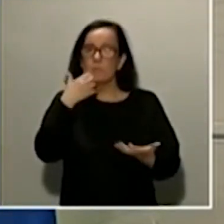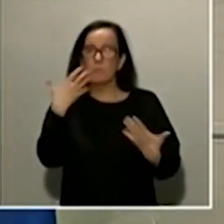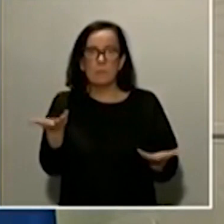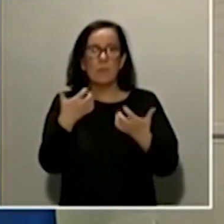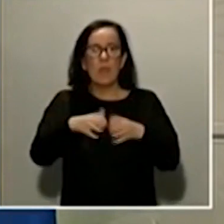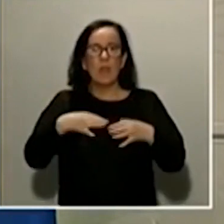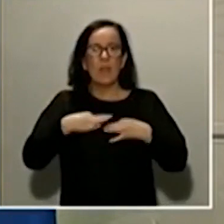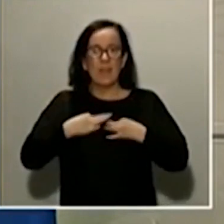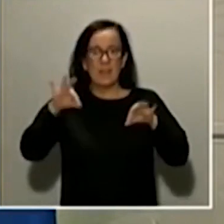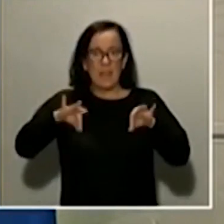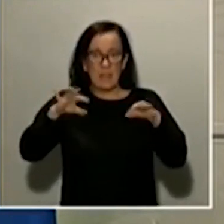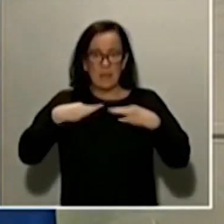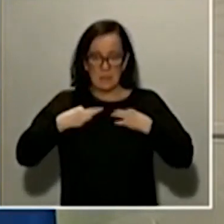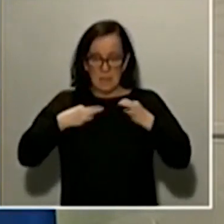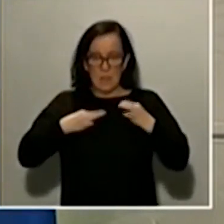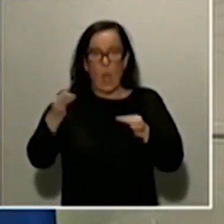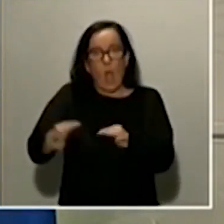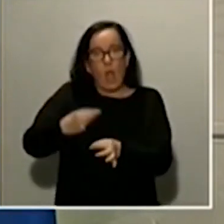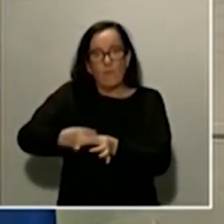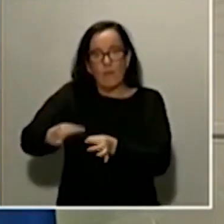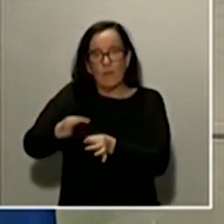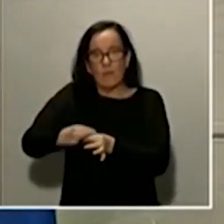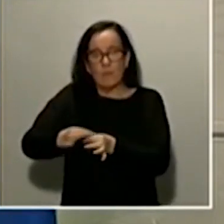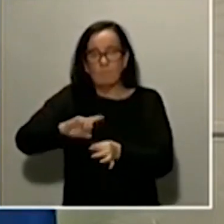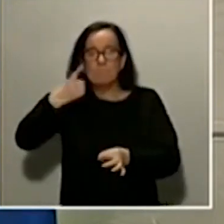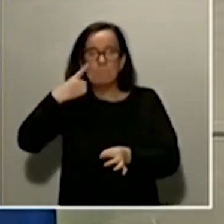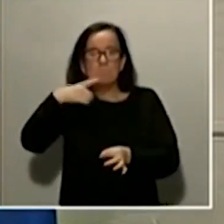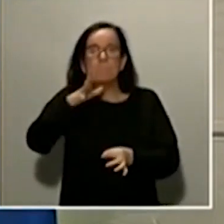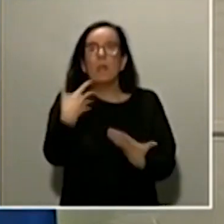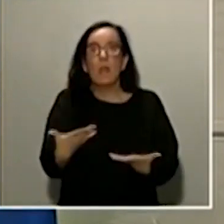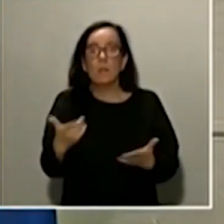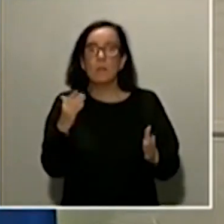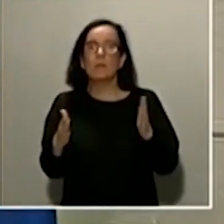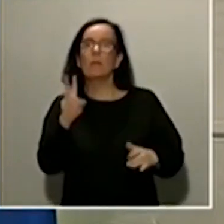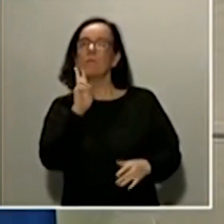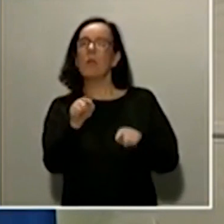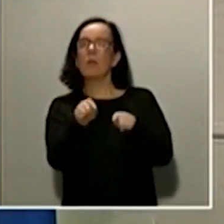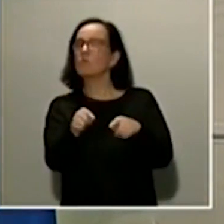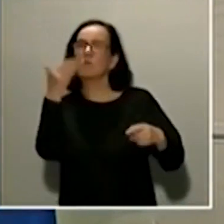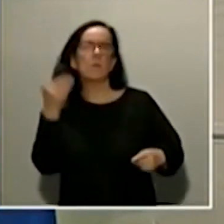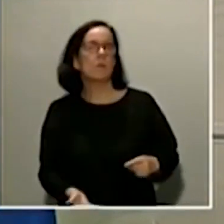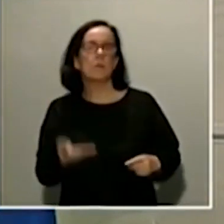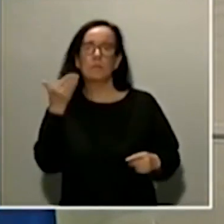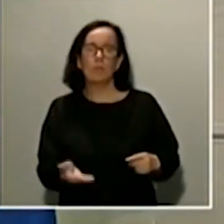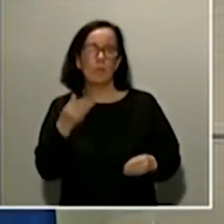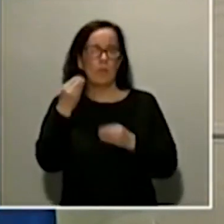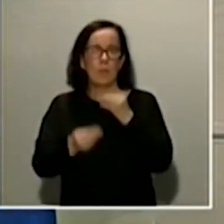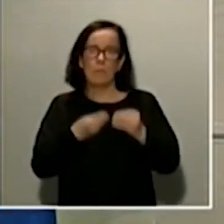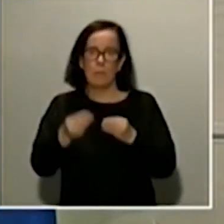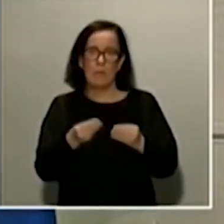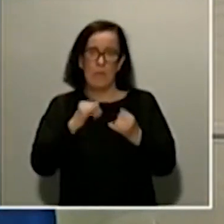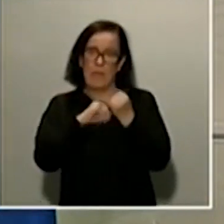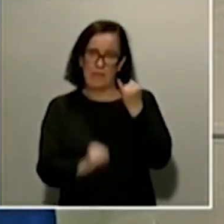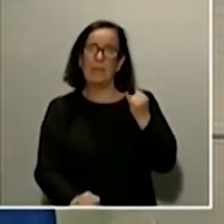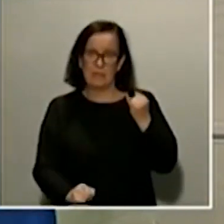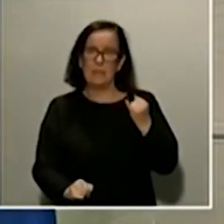o de la industria de la confección que se deslocalizó y que en estos momentos vemos que es esencial para abordar esta gran crisis sanitaria. Esas